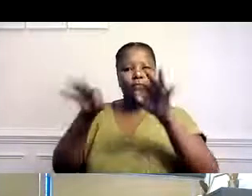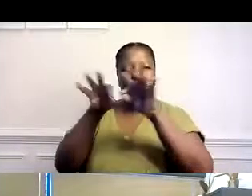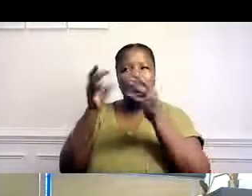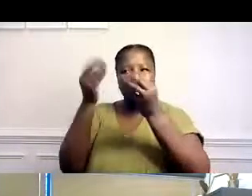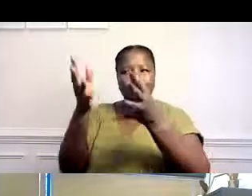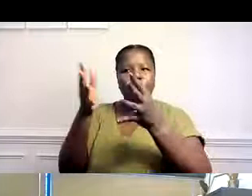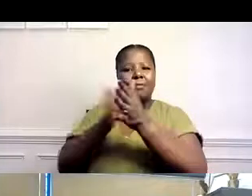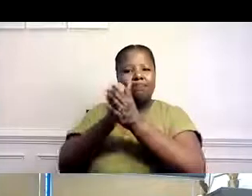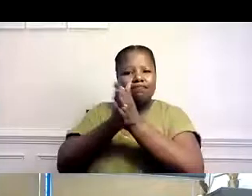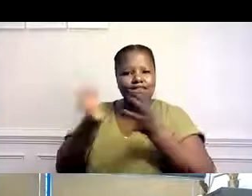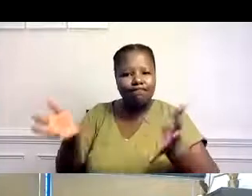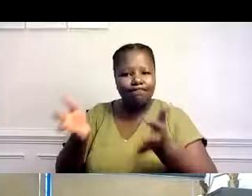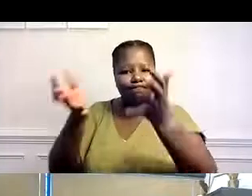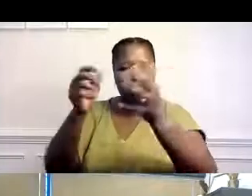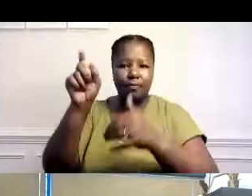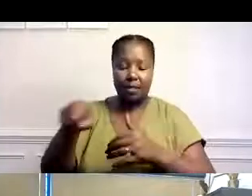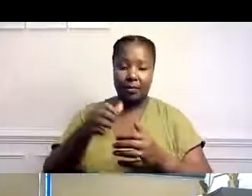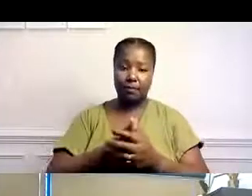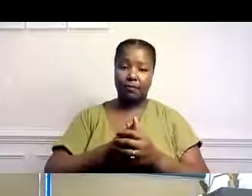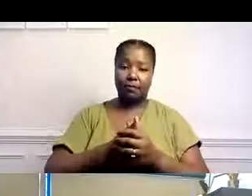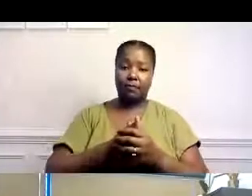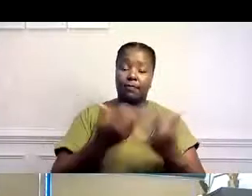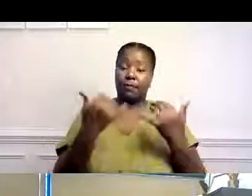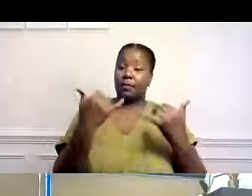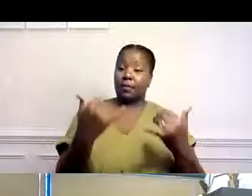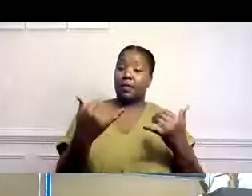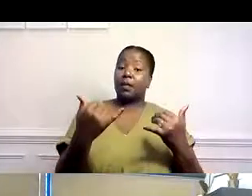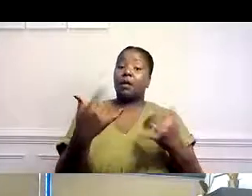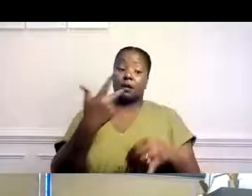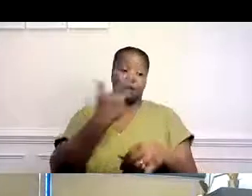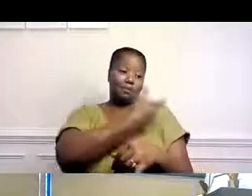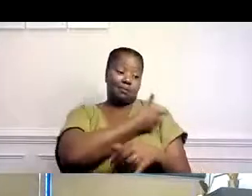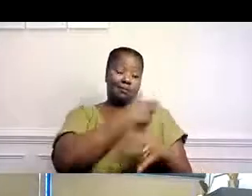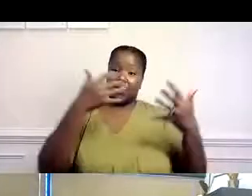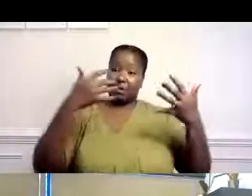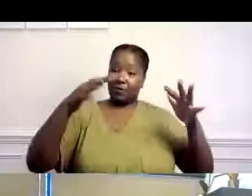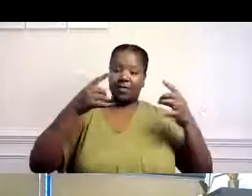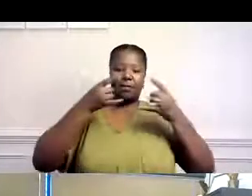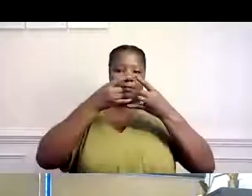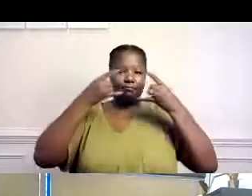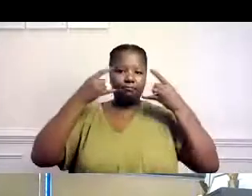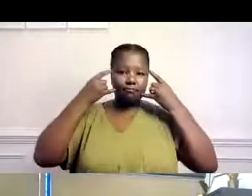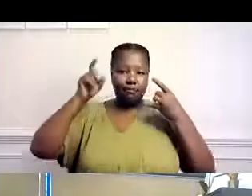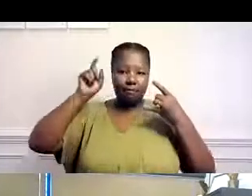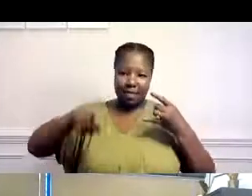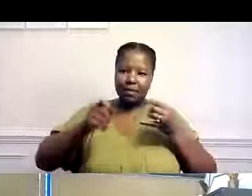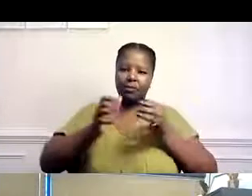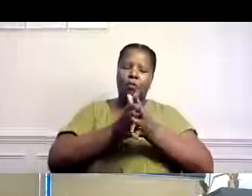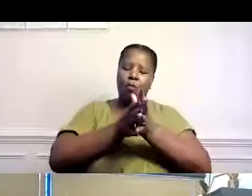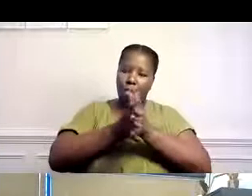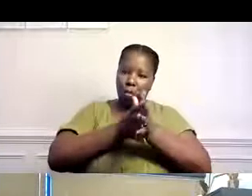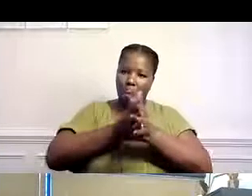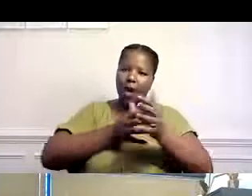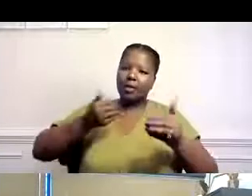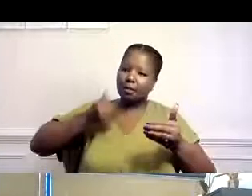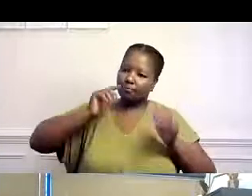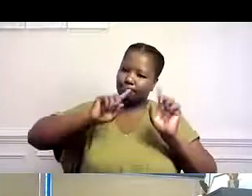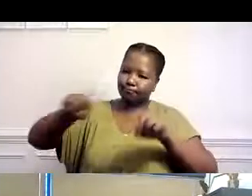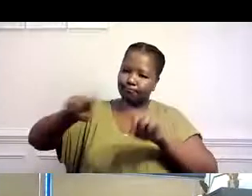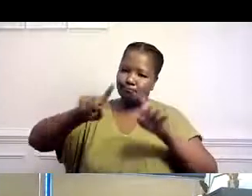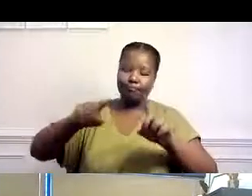busquen la manera de cómo animarles que lo consigan. Aún así, todos deberían usar máscara. Lavarse las manos